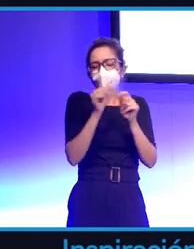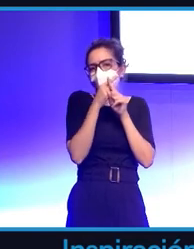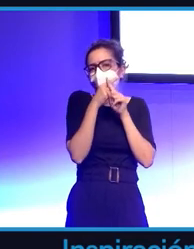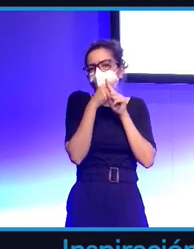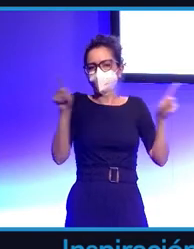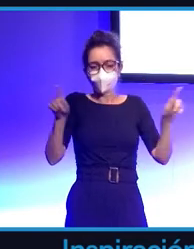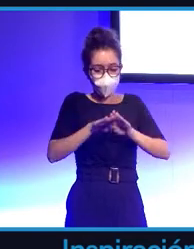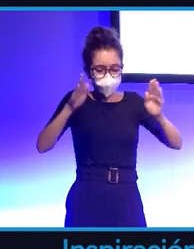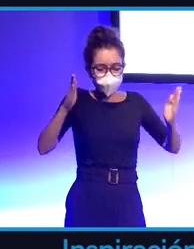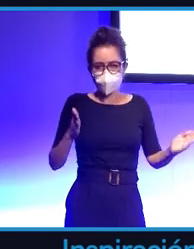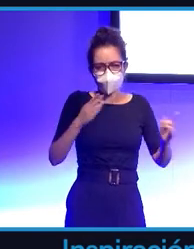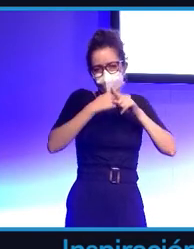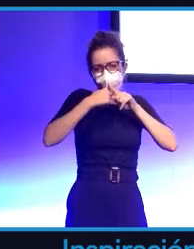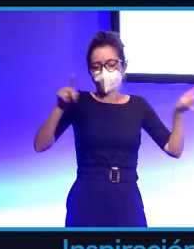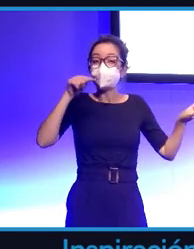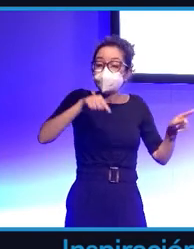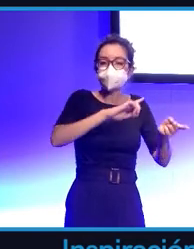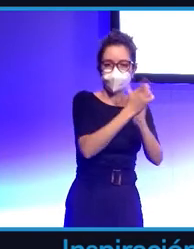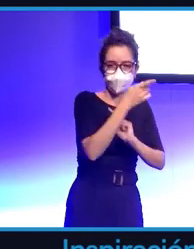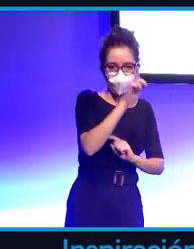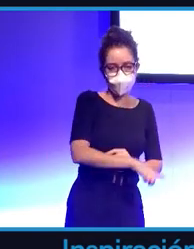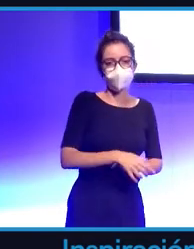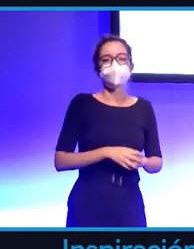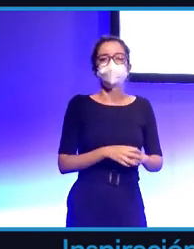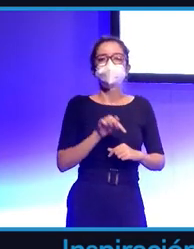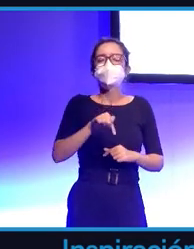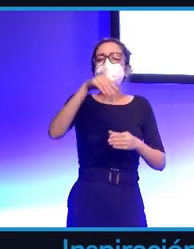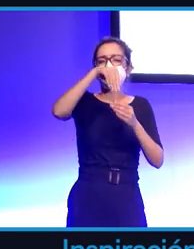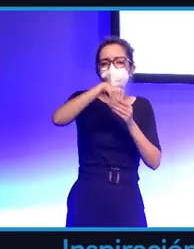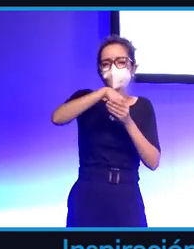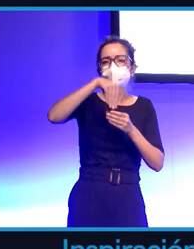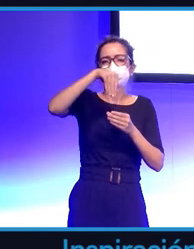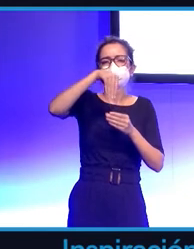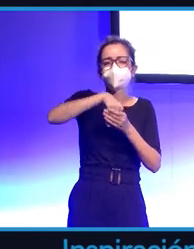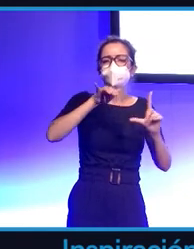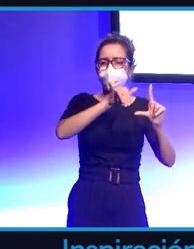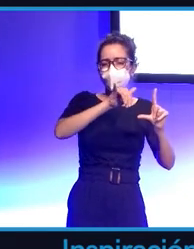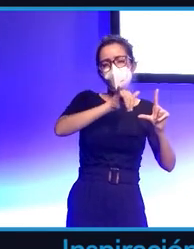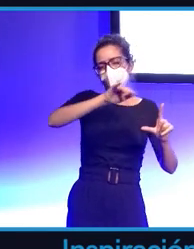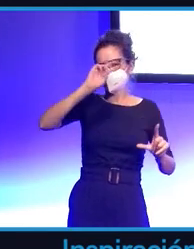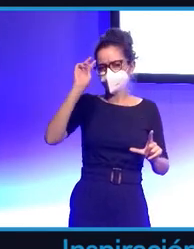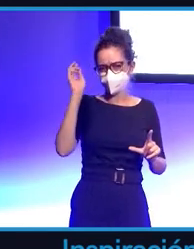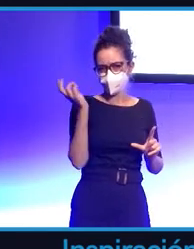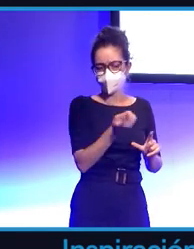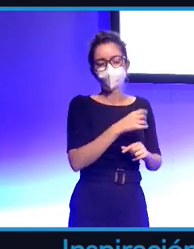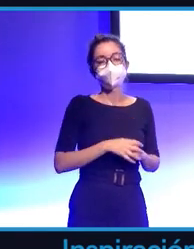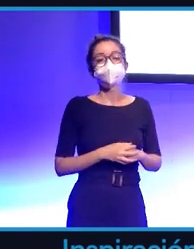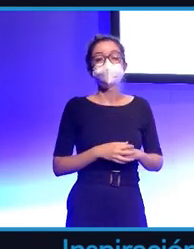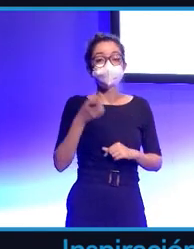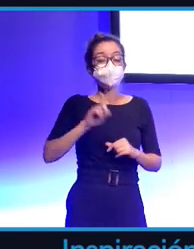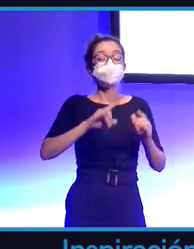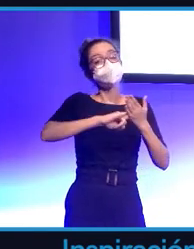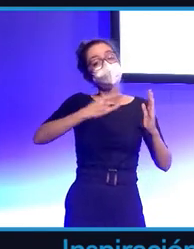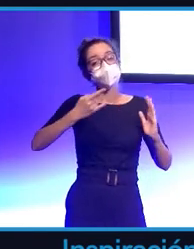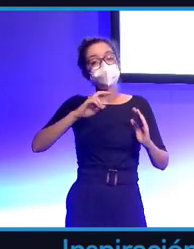de escenario. Eso está cambiando. Luego de repente se generan contenidos en YouTube, etcétera, etcétera. Y luego otra tecnología muy